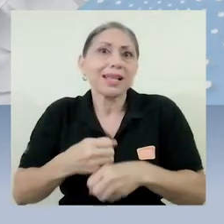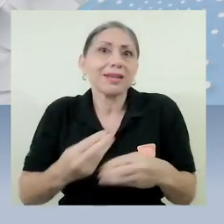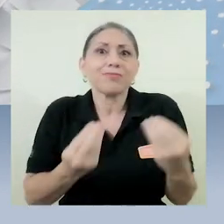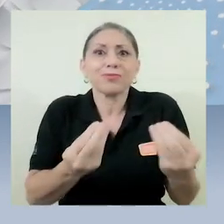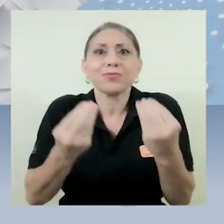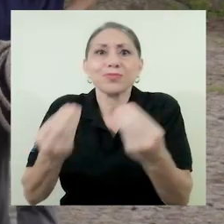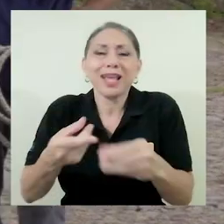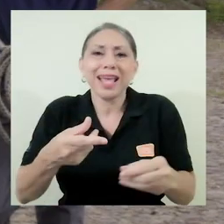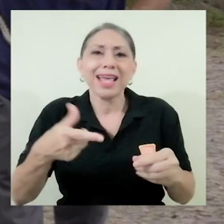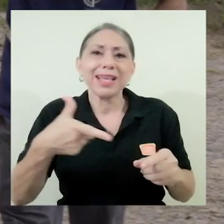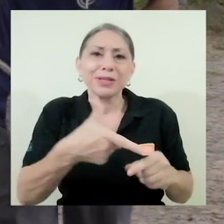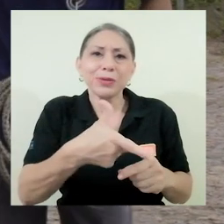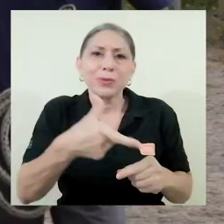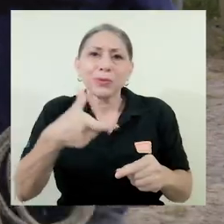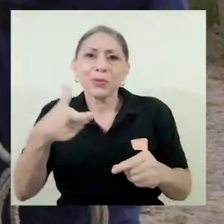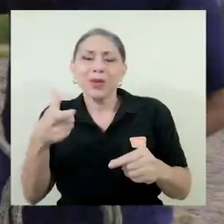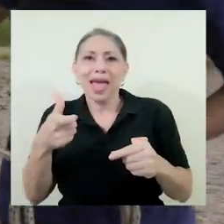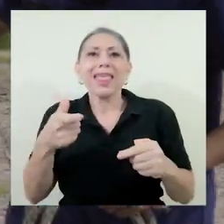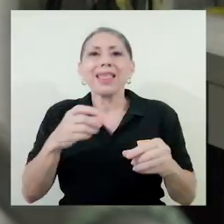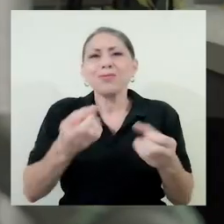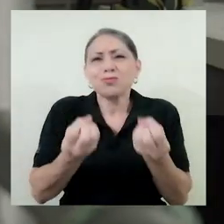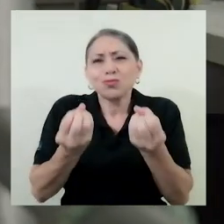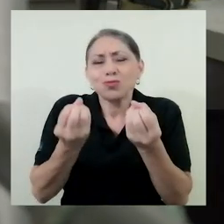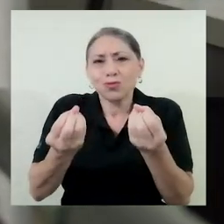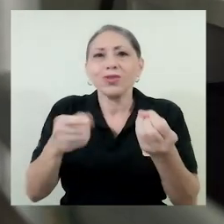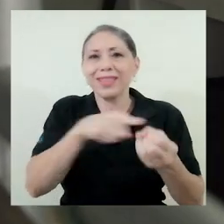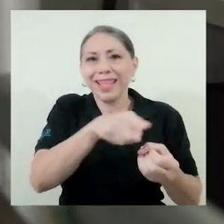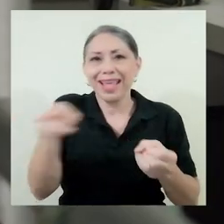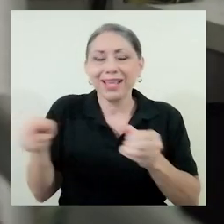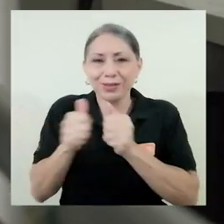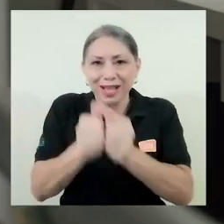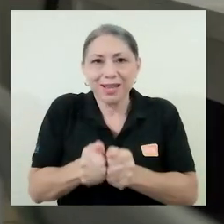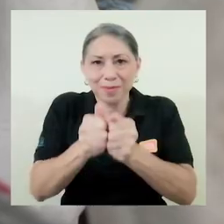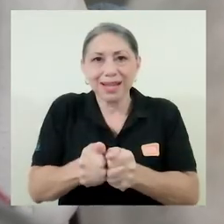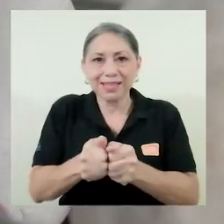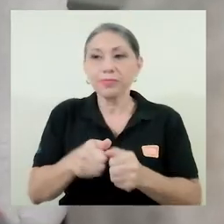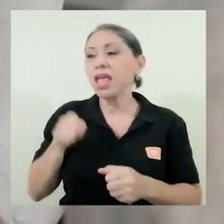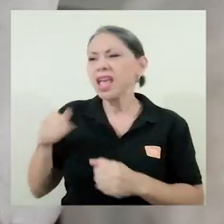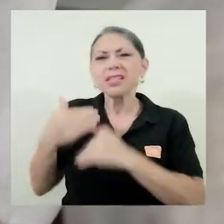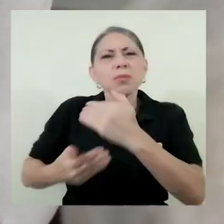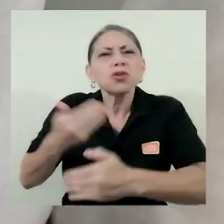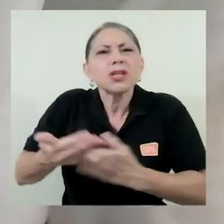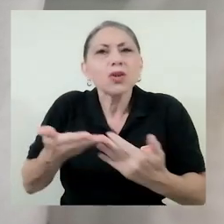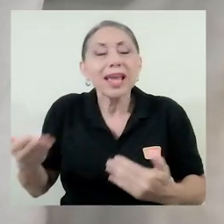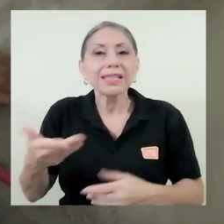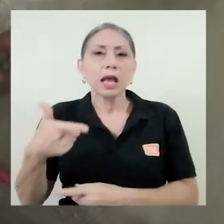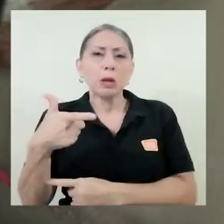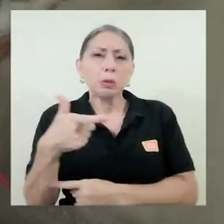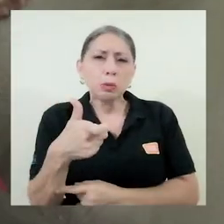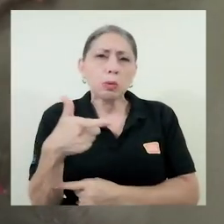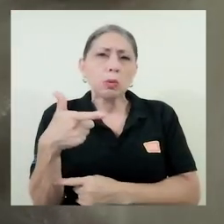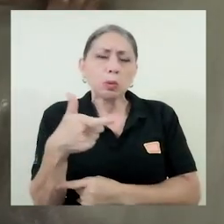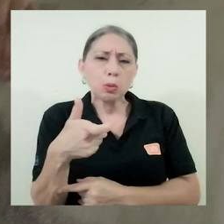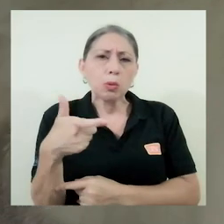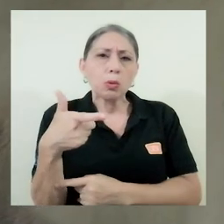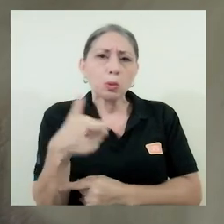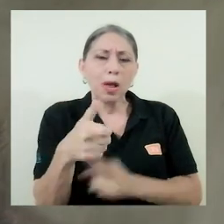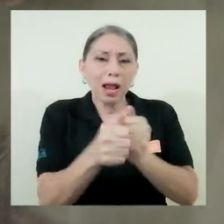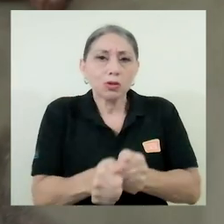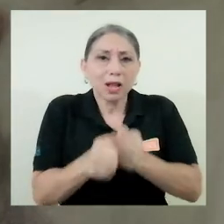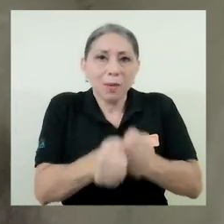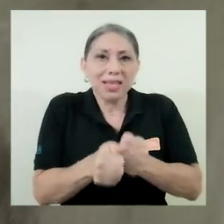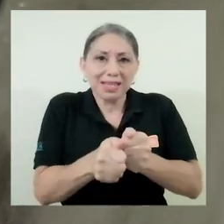animales. El proceso consiste en inyectar periódicamente proteínas virales a los caballos para que el sistema